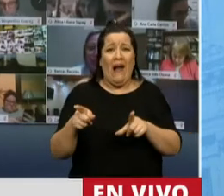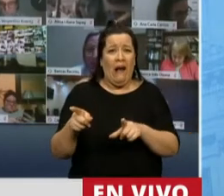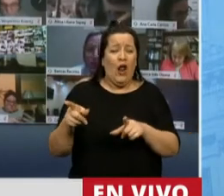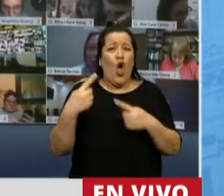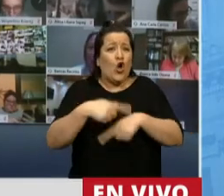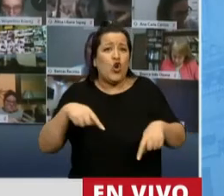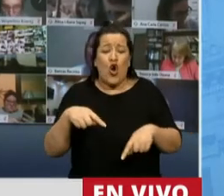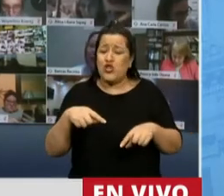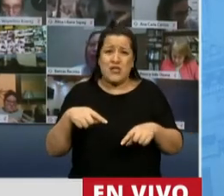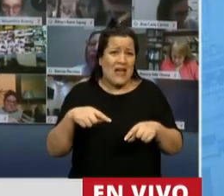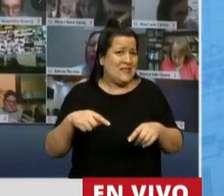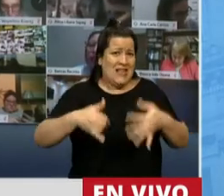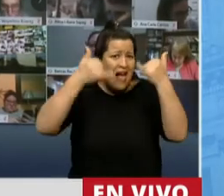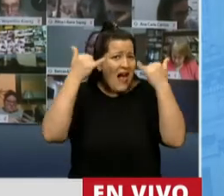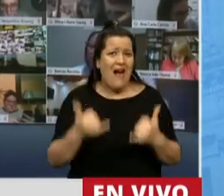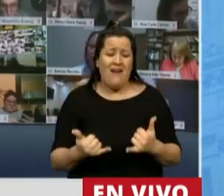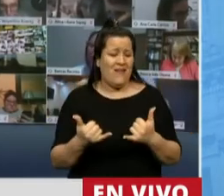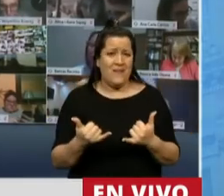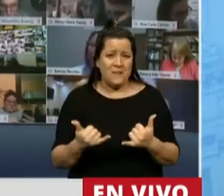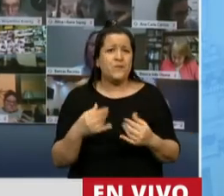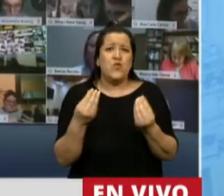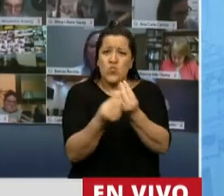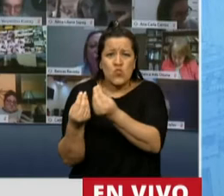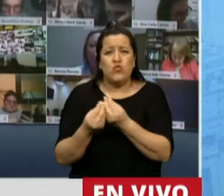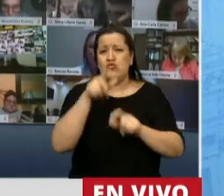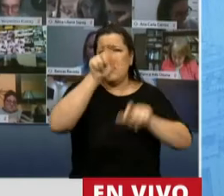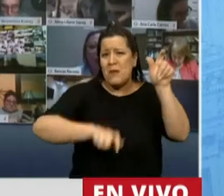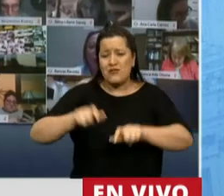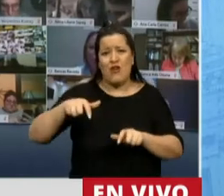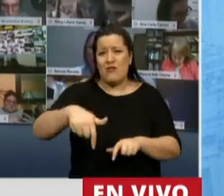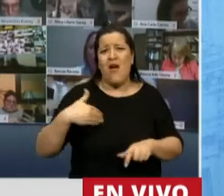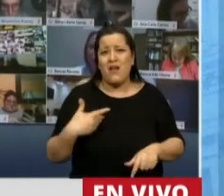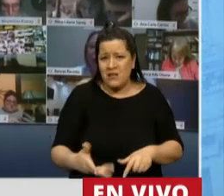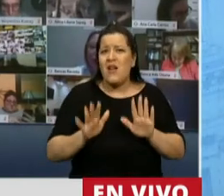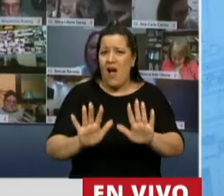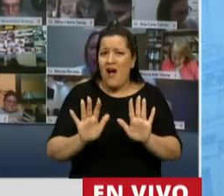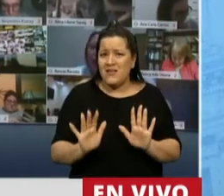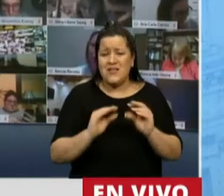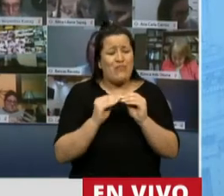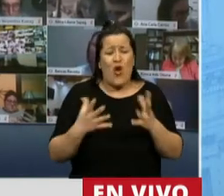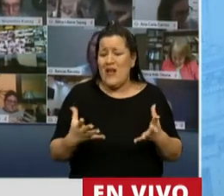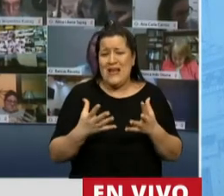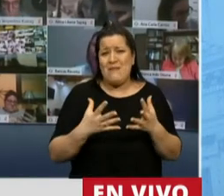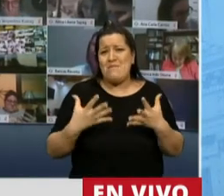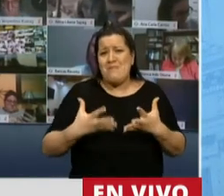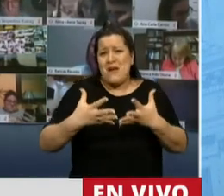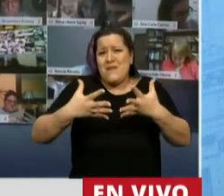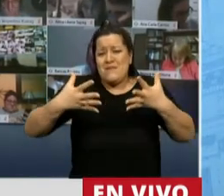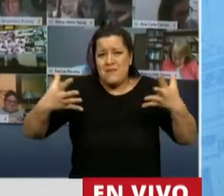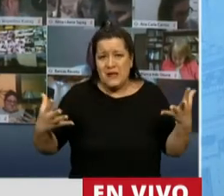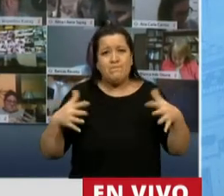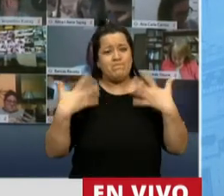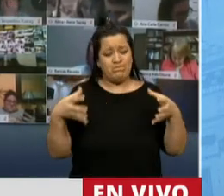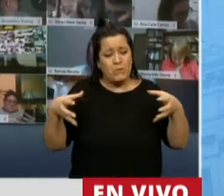son distintas realidades por las que hoy muchos argentinos estamos atravesando. Y en este sentido es que desde nuestro